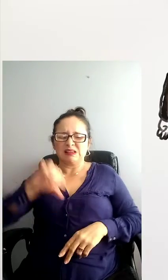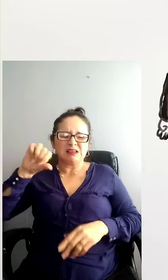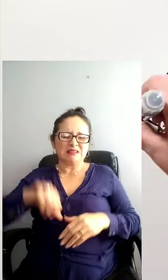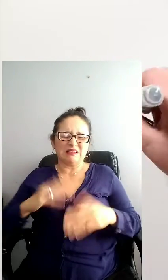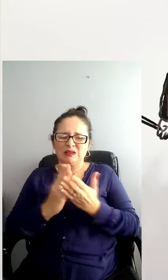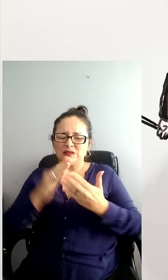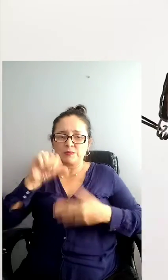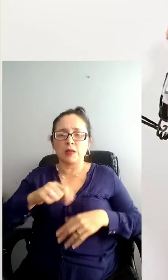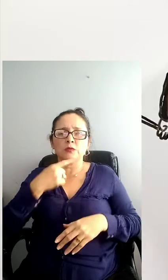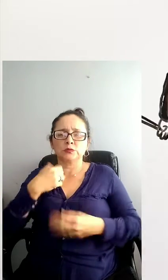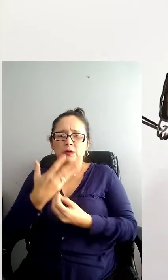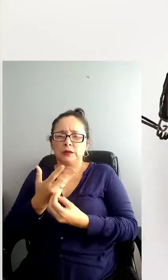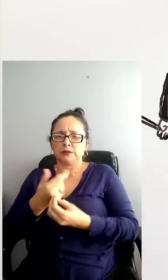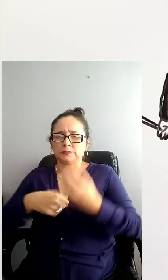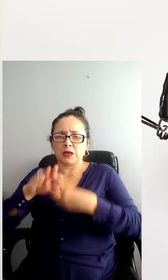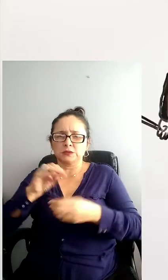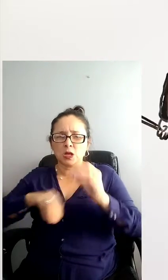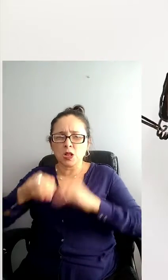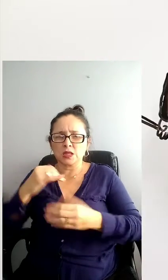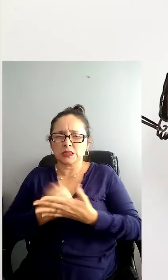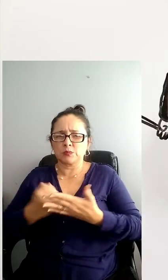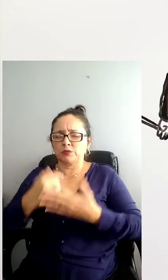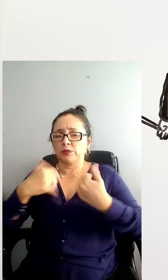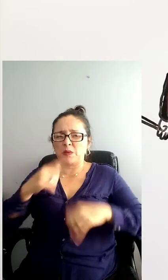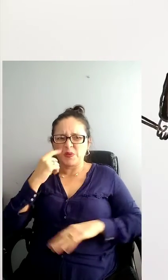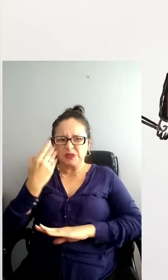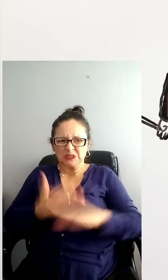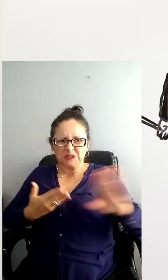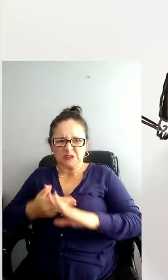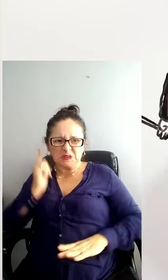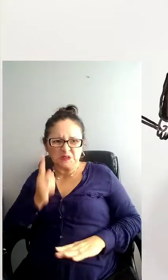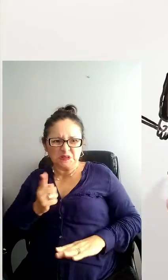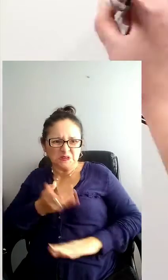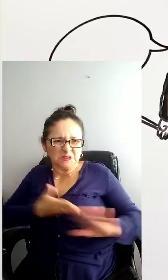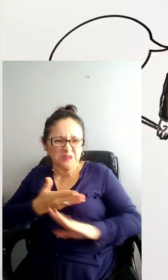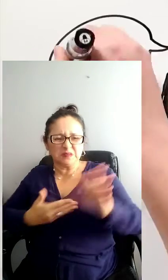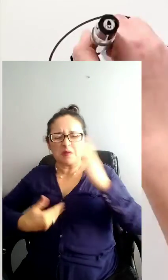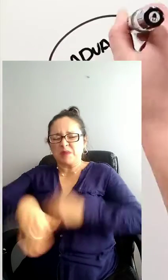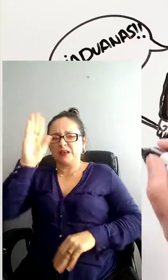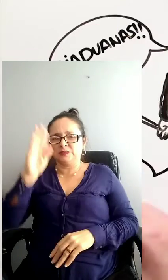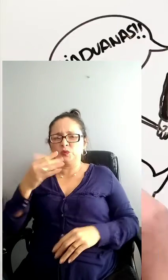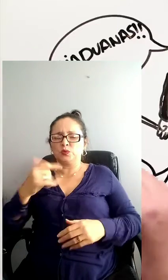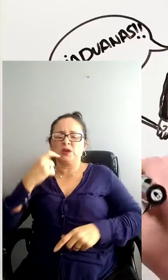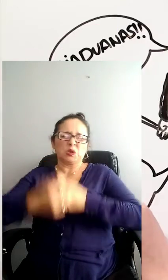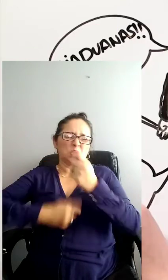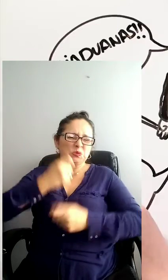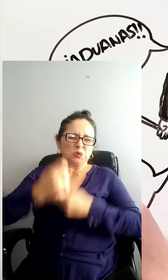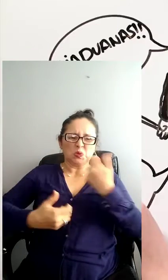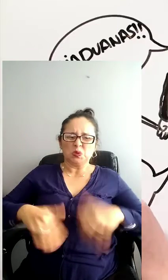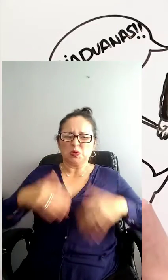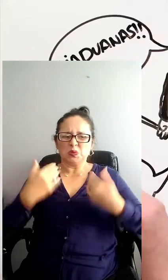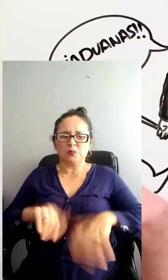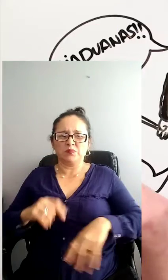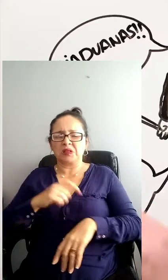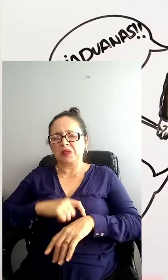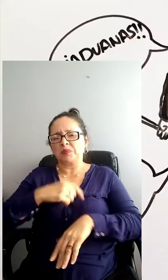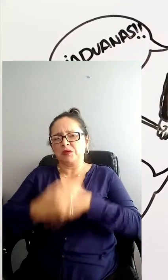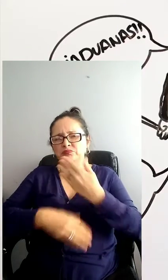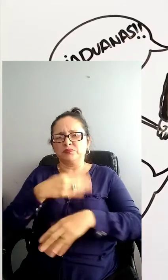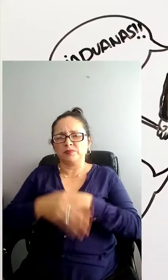Su padre, muy estricto, contrastaba con lo cariñosa que era su madre. Querían que también fuera funcionario de aduanas, pero Adolf prefería el arte.